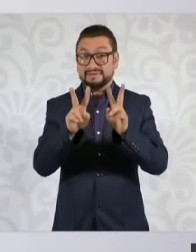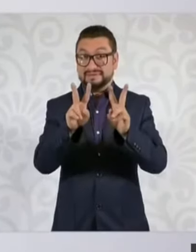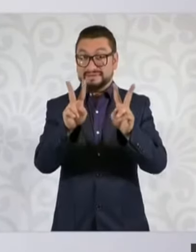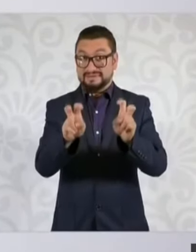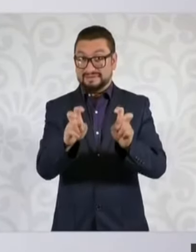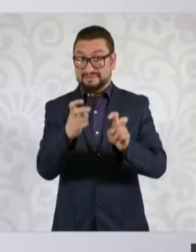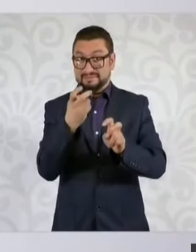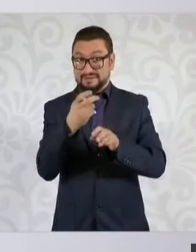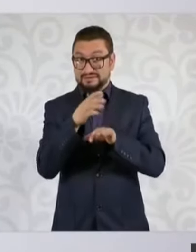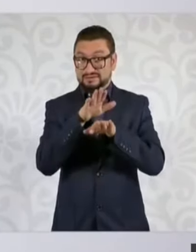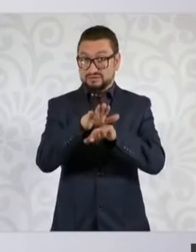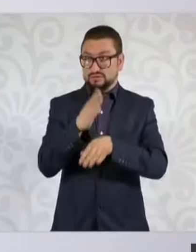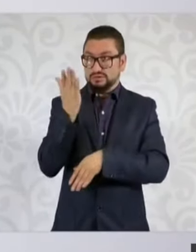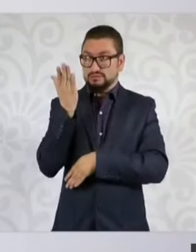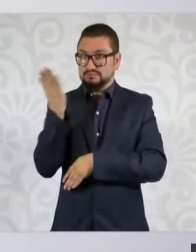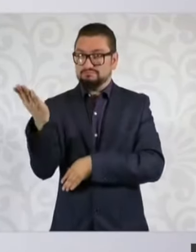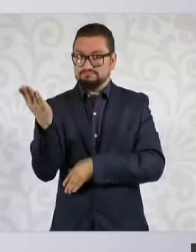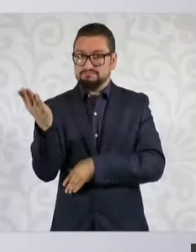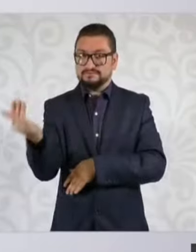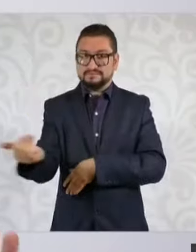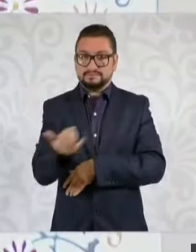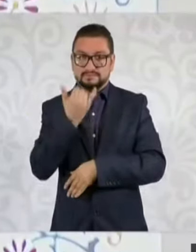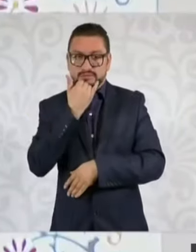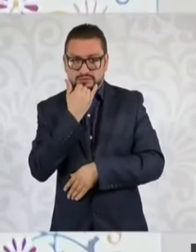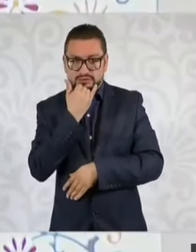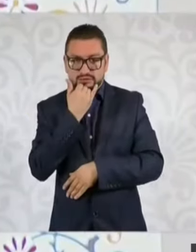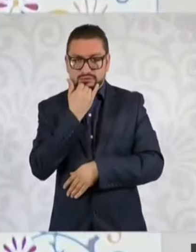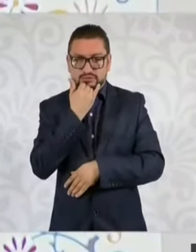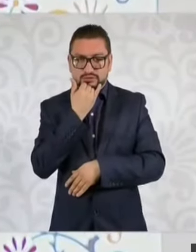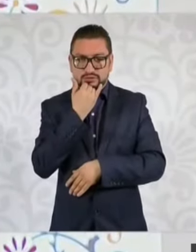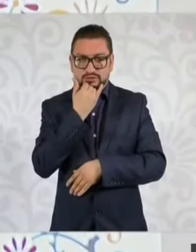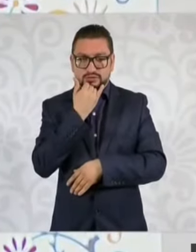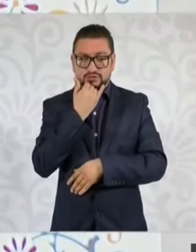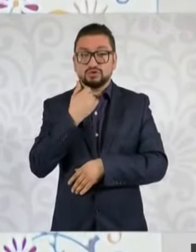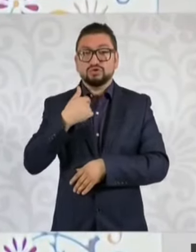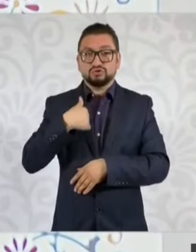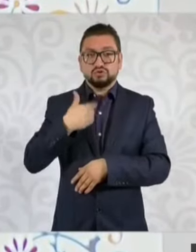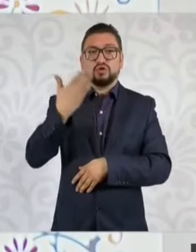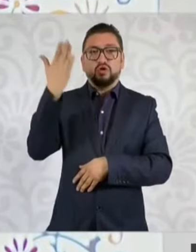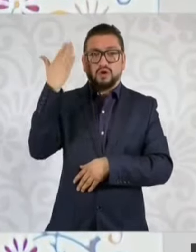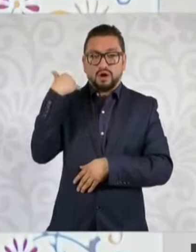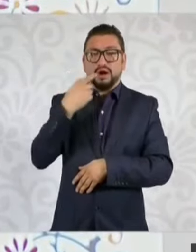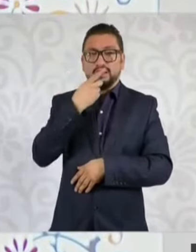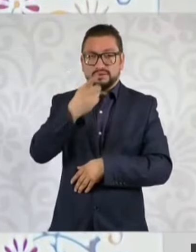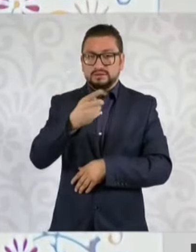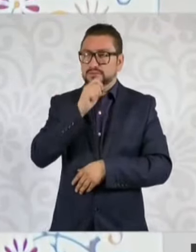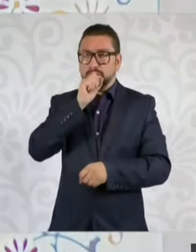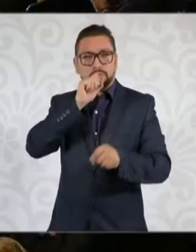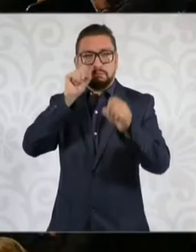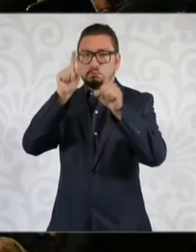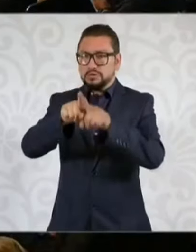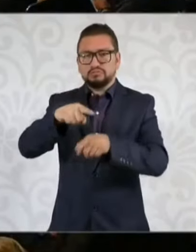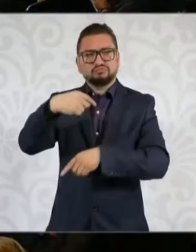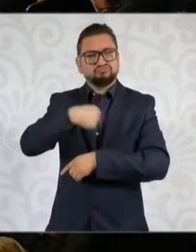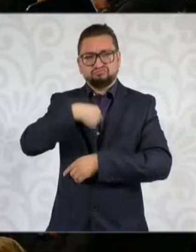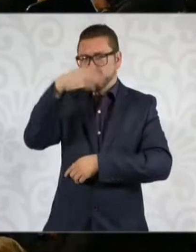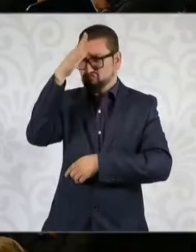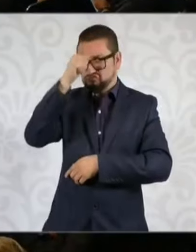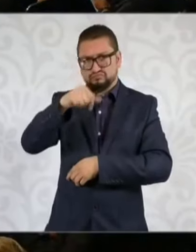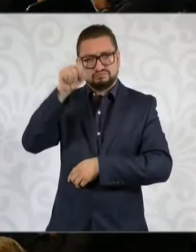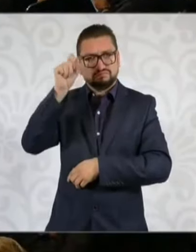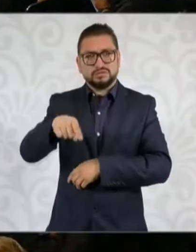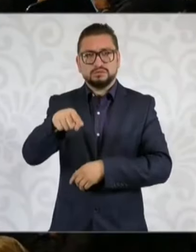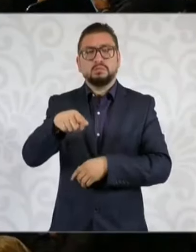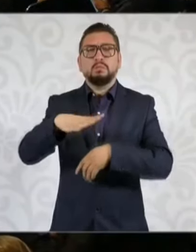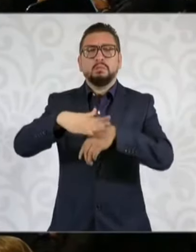la disculpa lo manifesté en su momento. Yo estoy de acuerdo. estoy ¿Por qué?